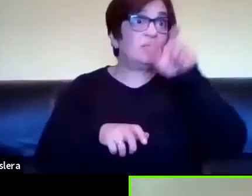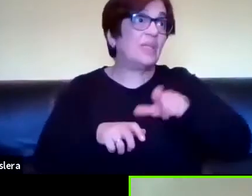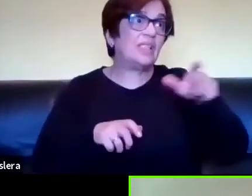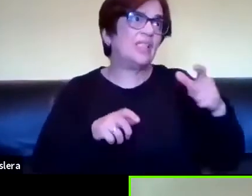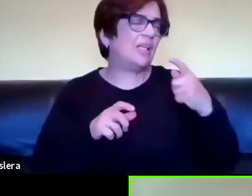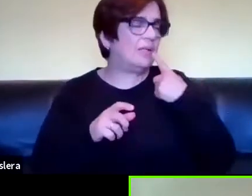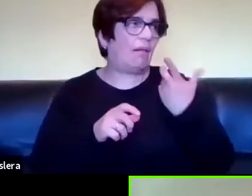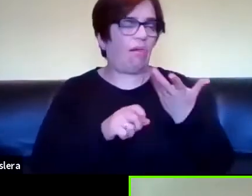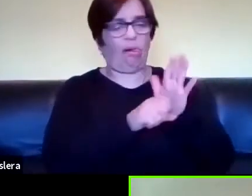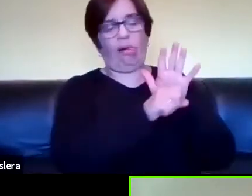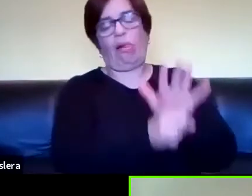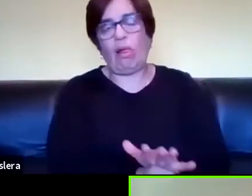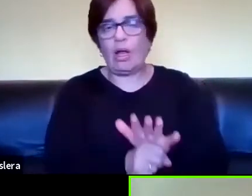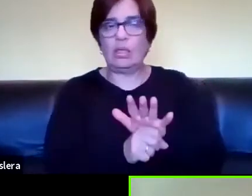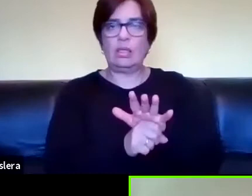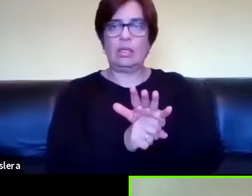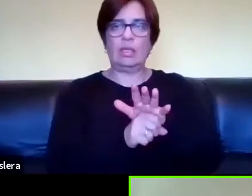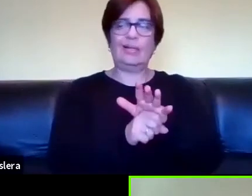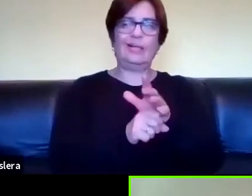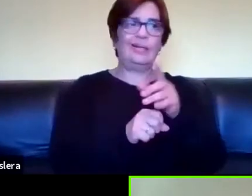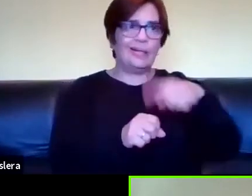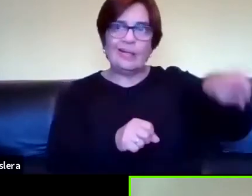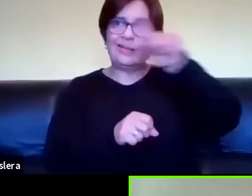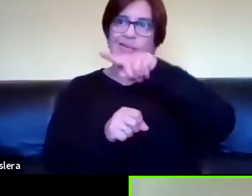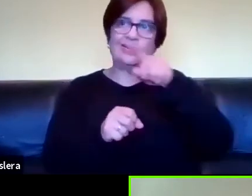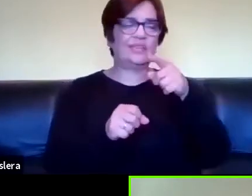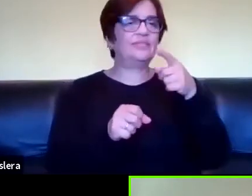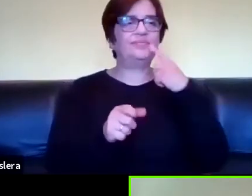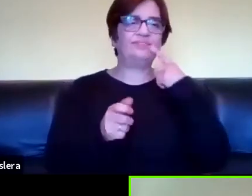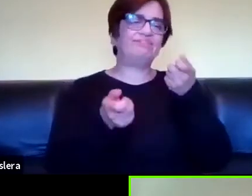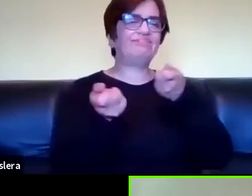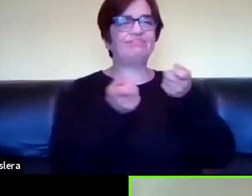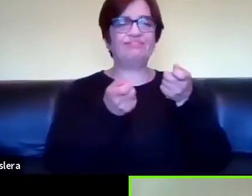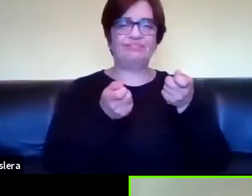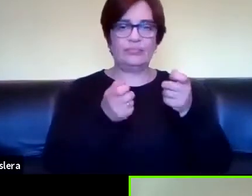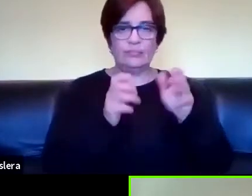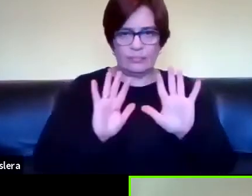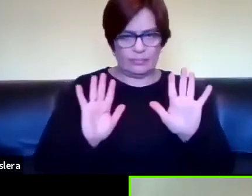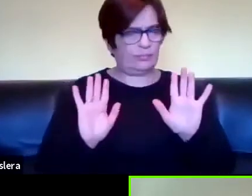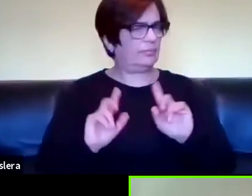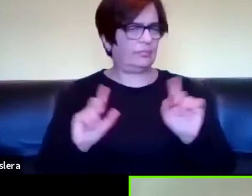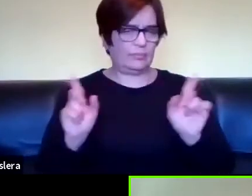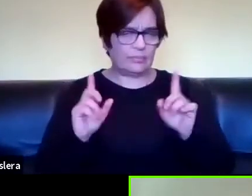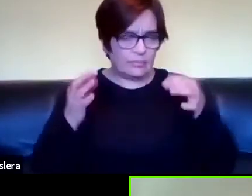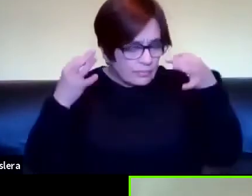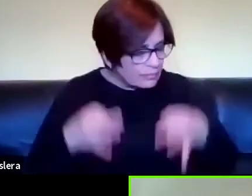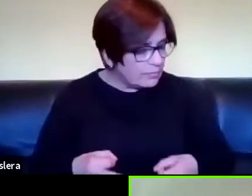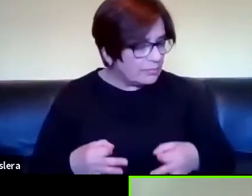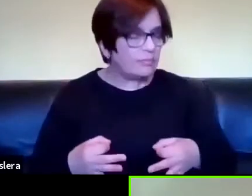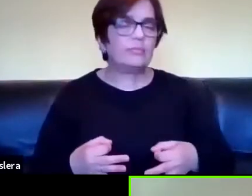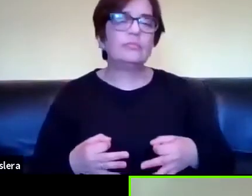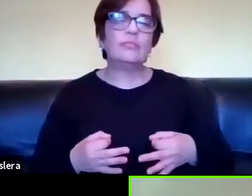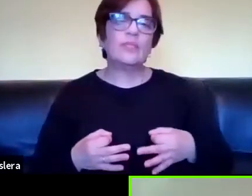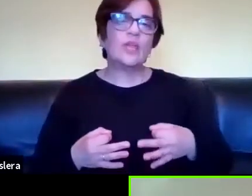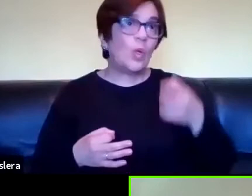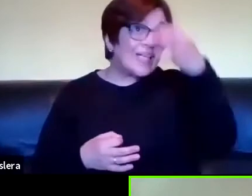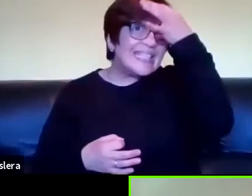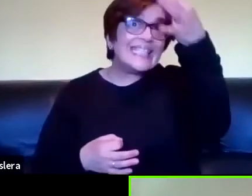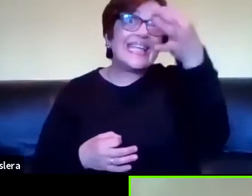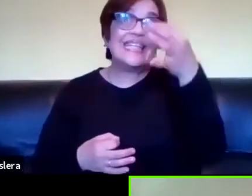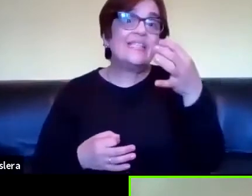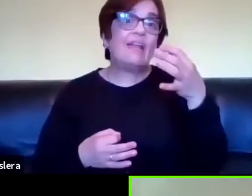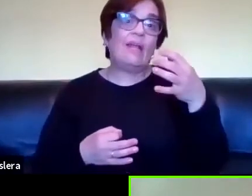relaciones de opresión con las personas a las que investigan entonces me parece que justamente una una ciencia que sea